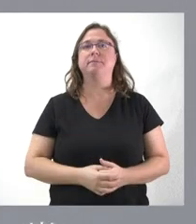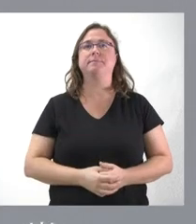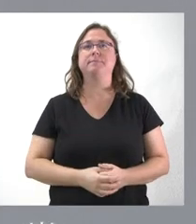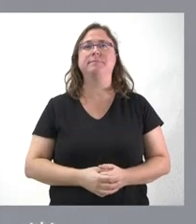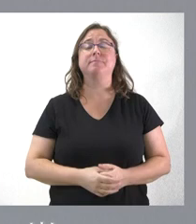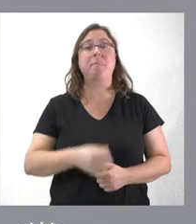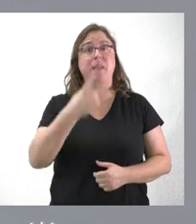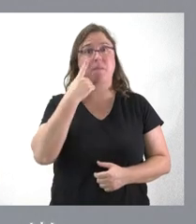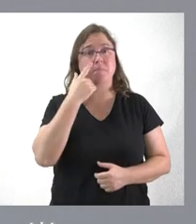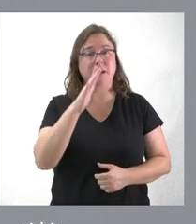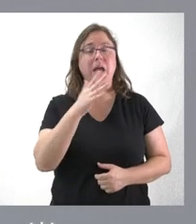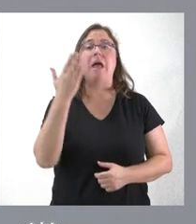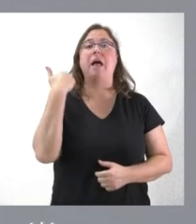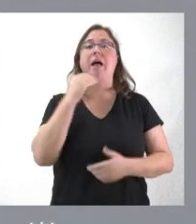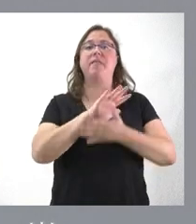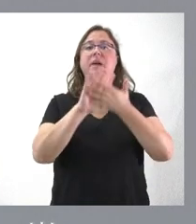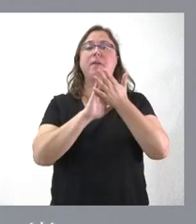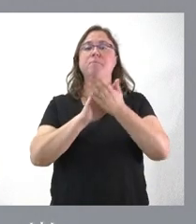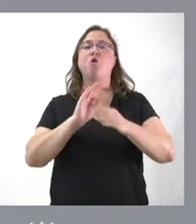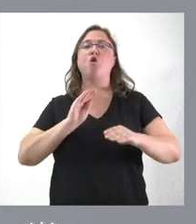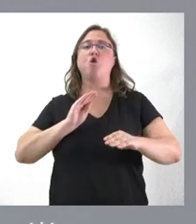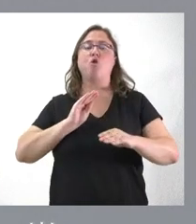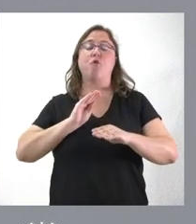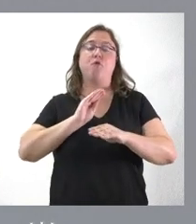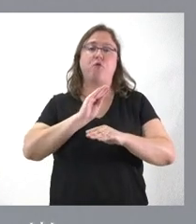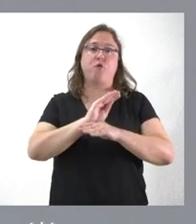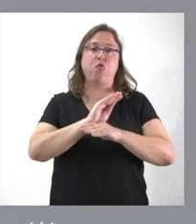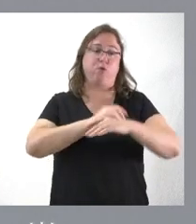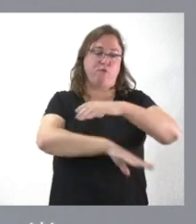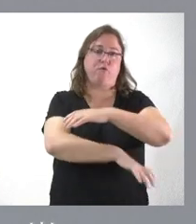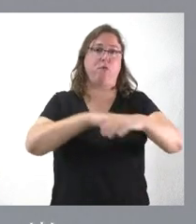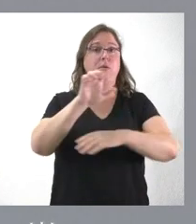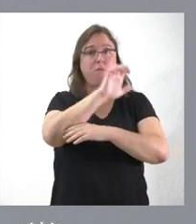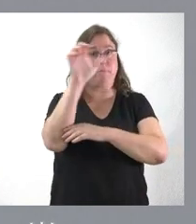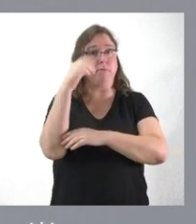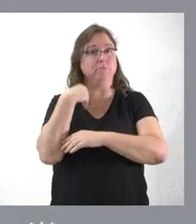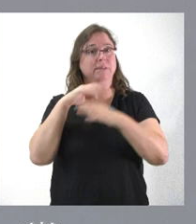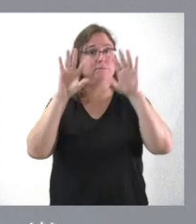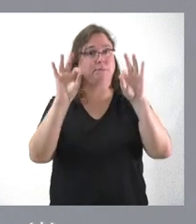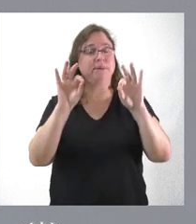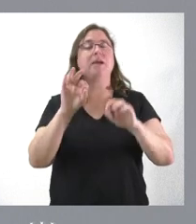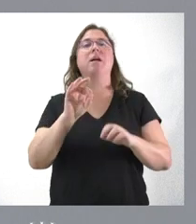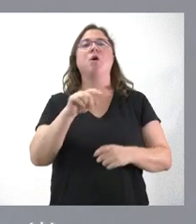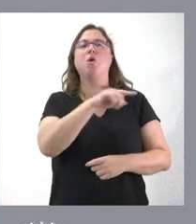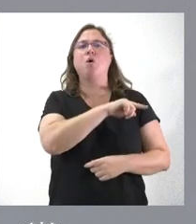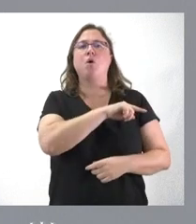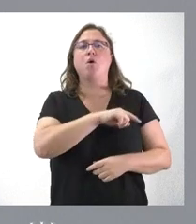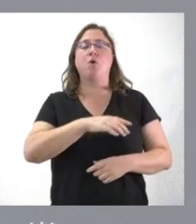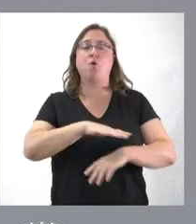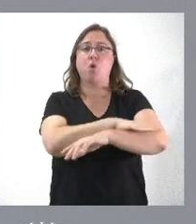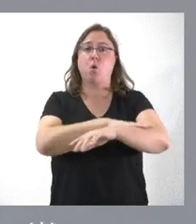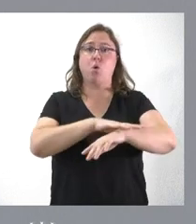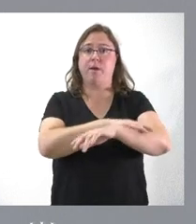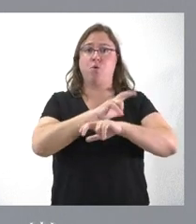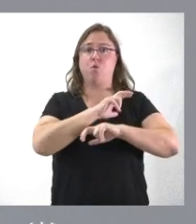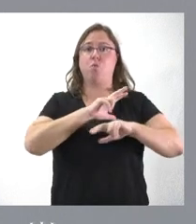Mire, hablábamos antes de fondos europeos ante una pregunta de su compañero y tiene que ver mucho con esto. El Gobierno de Portugal decidió que una parte de los fondos